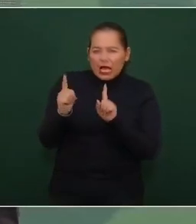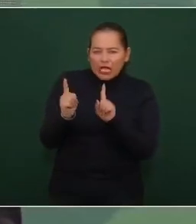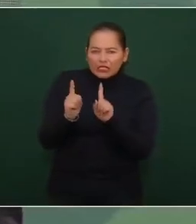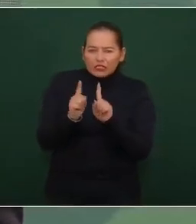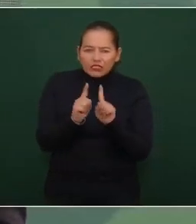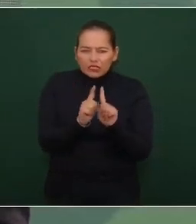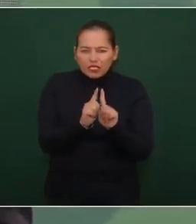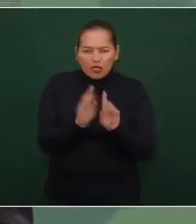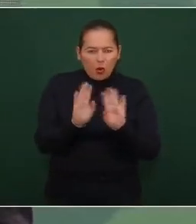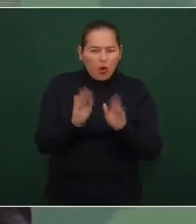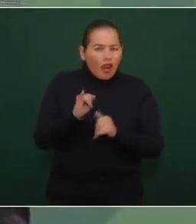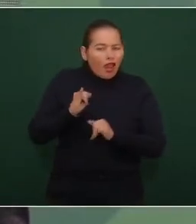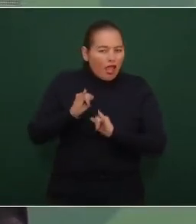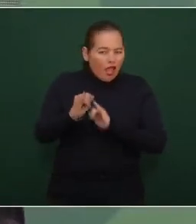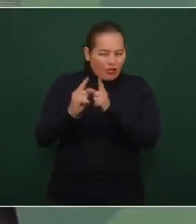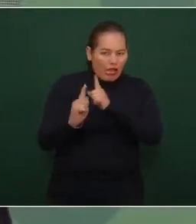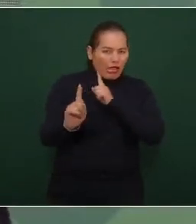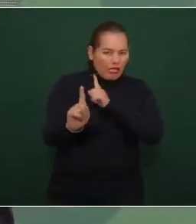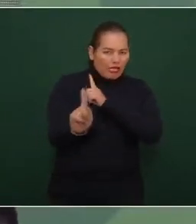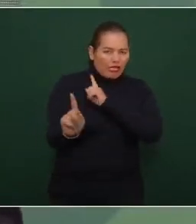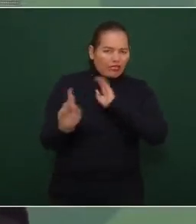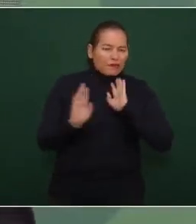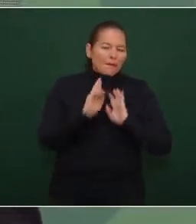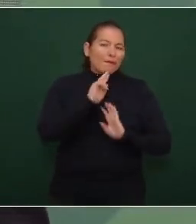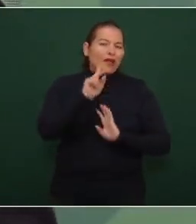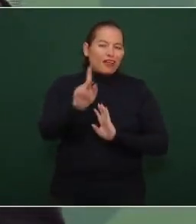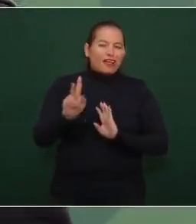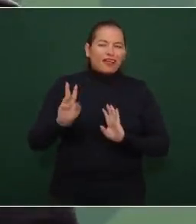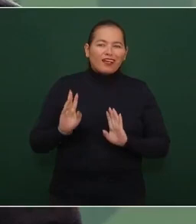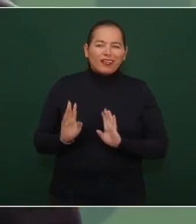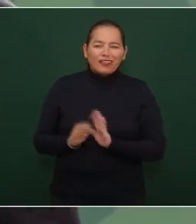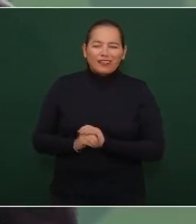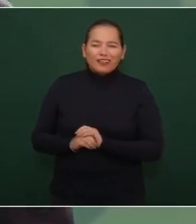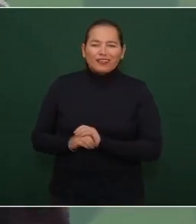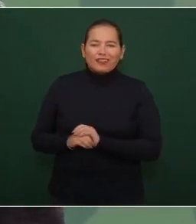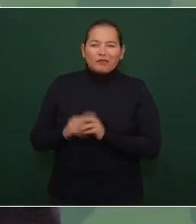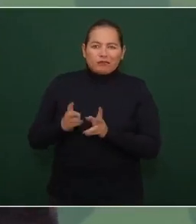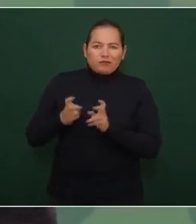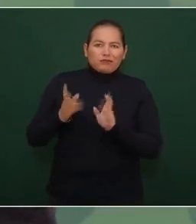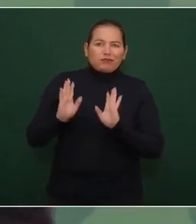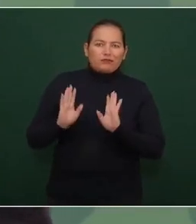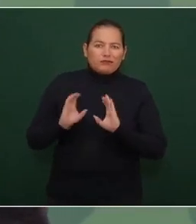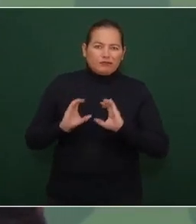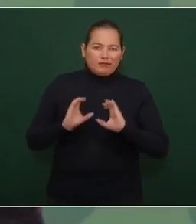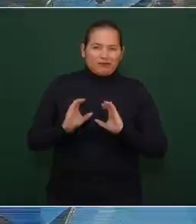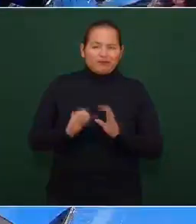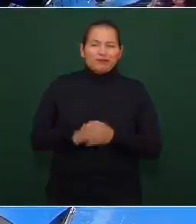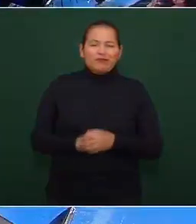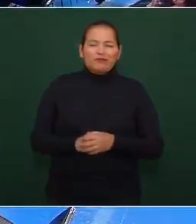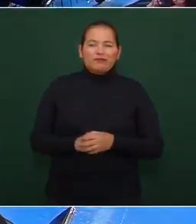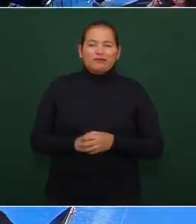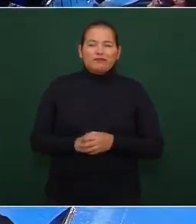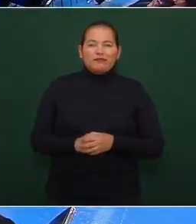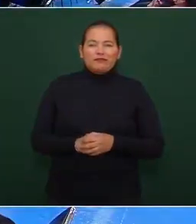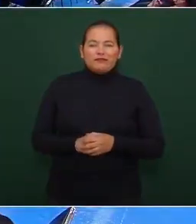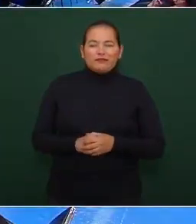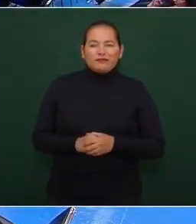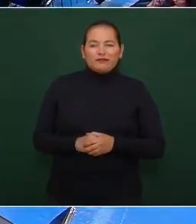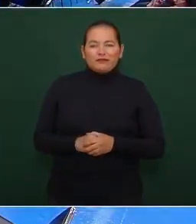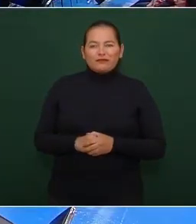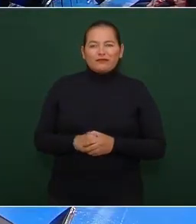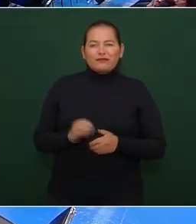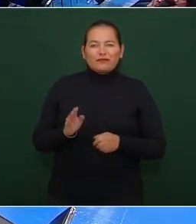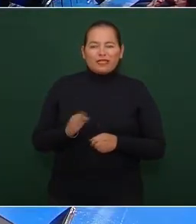más de lejito ¿sí? este para que no vayan a perder la